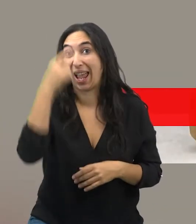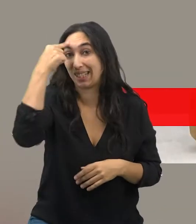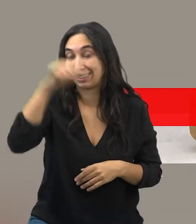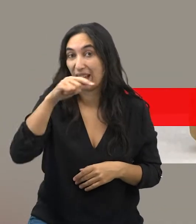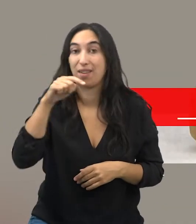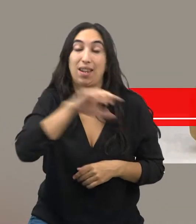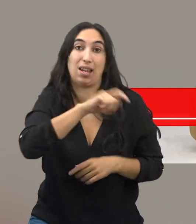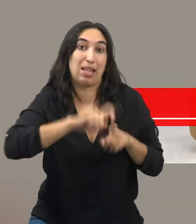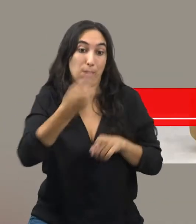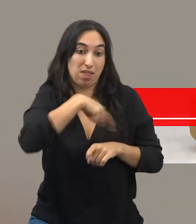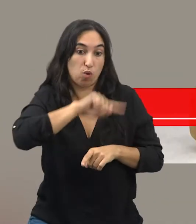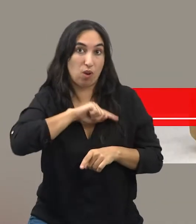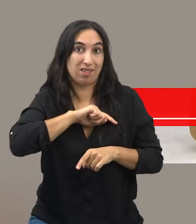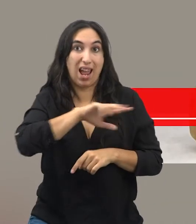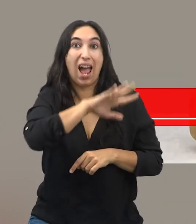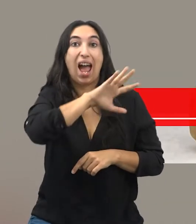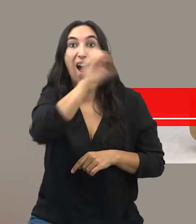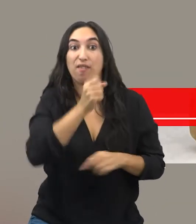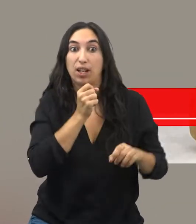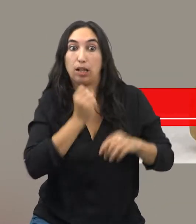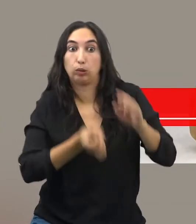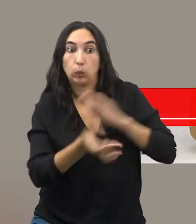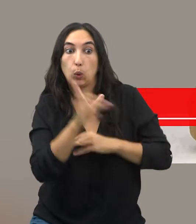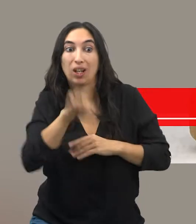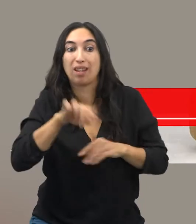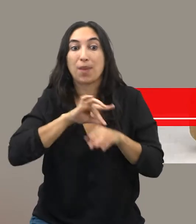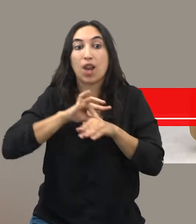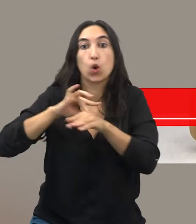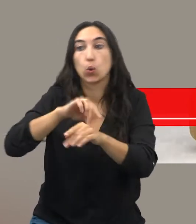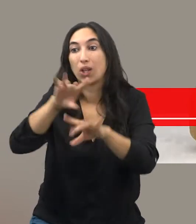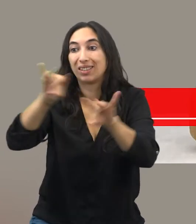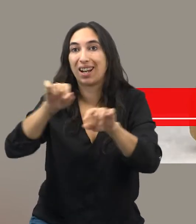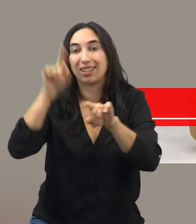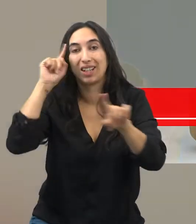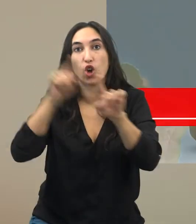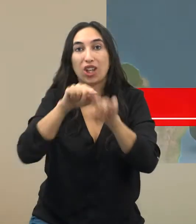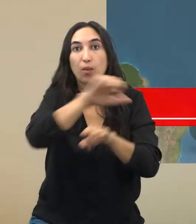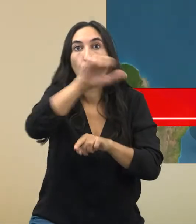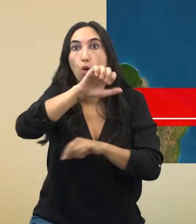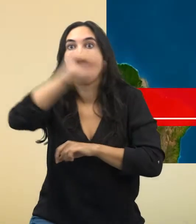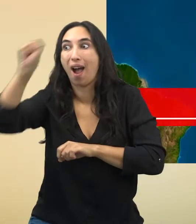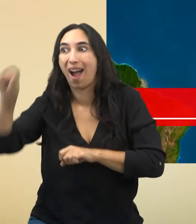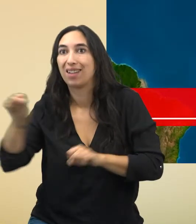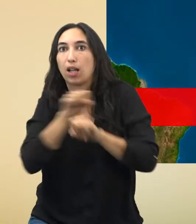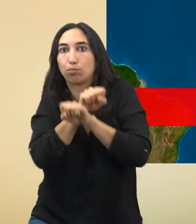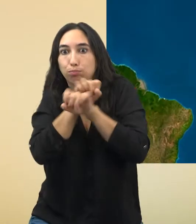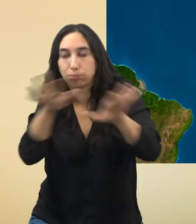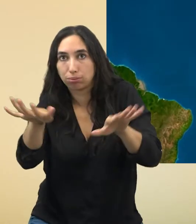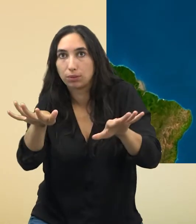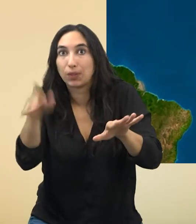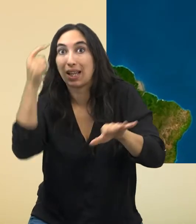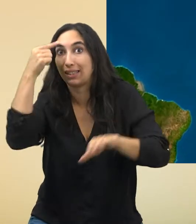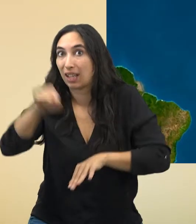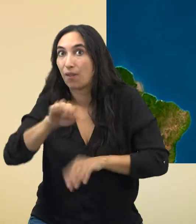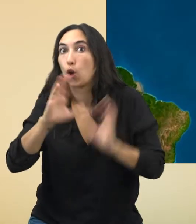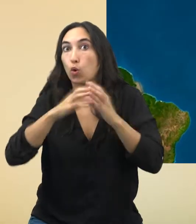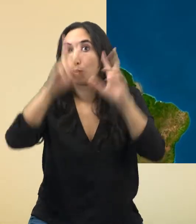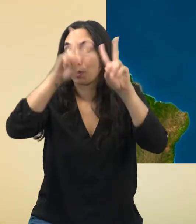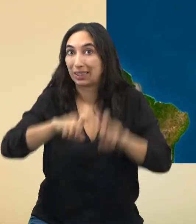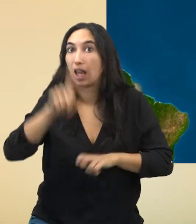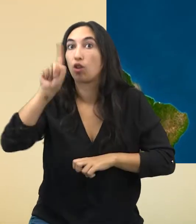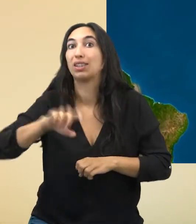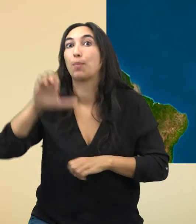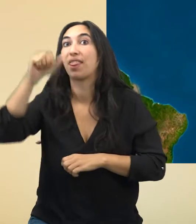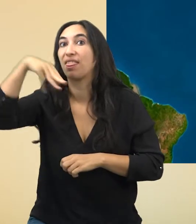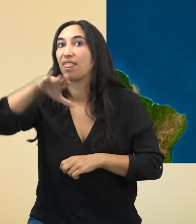el origen de nuestra especie en el continente africano y las diferentes rutas terrestres que la llevarían a expandirse por Eurasia, un equipo de investigadores, en el que participan varios